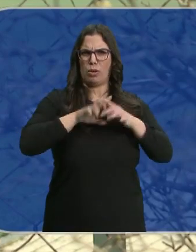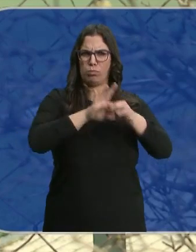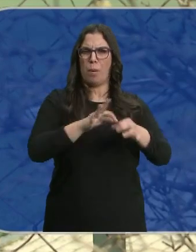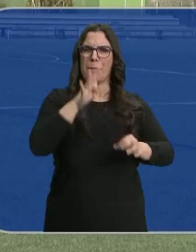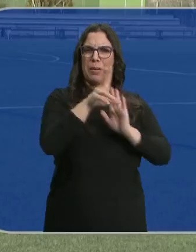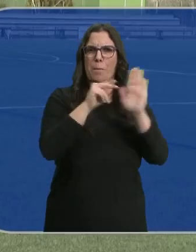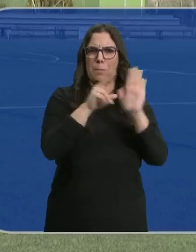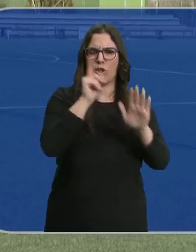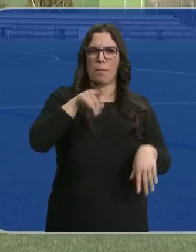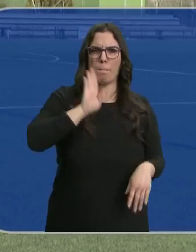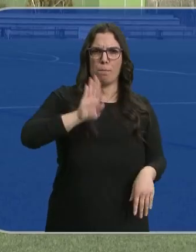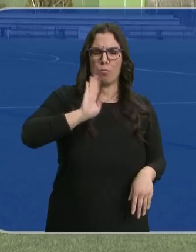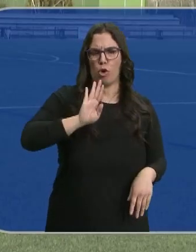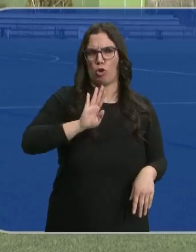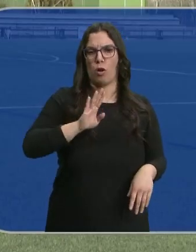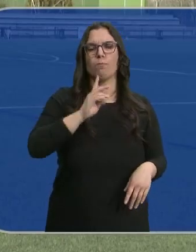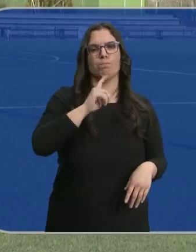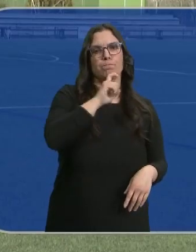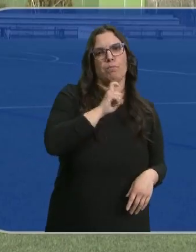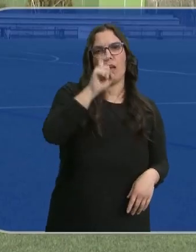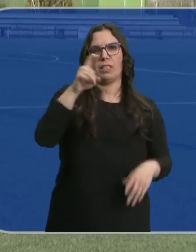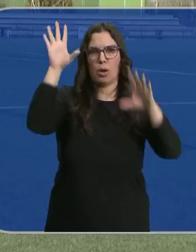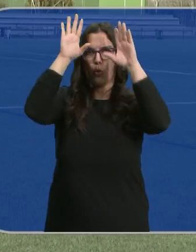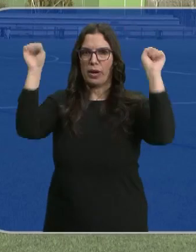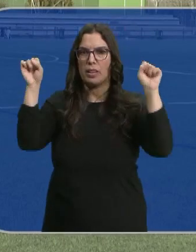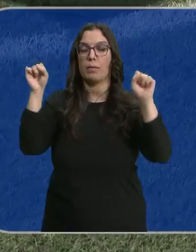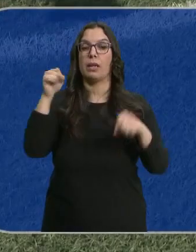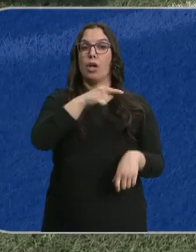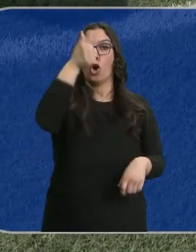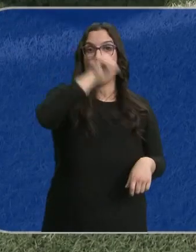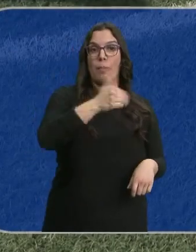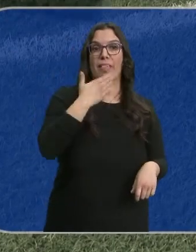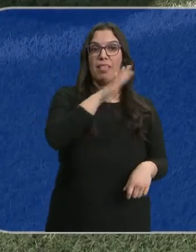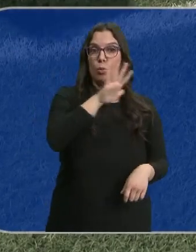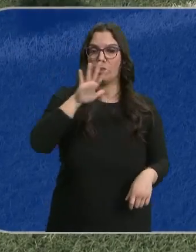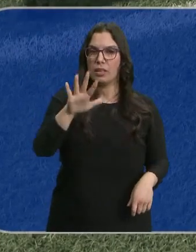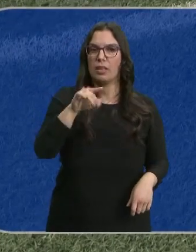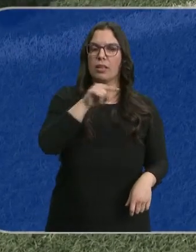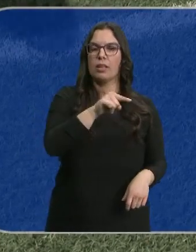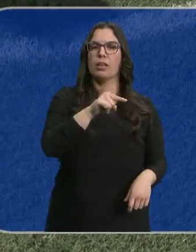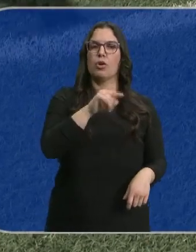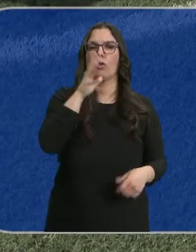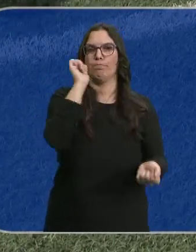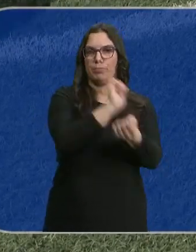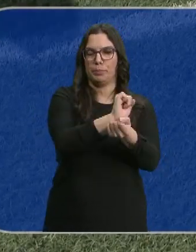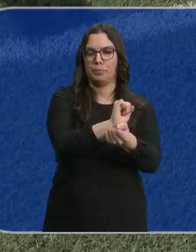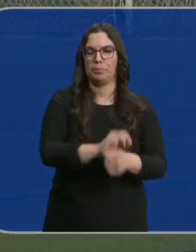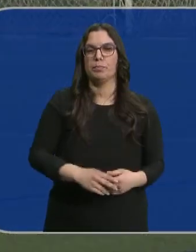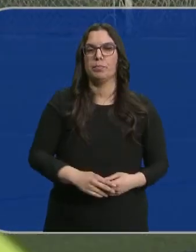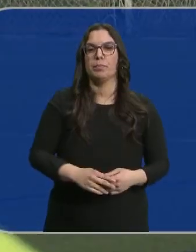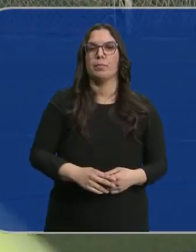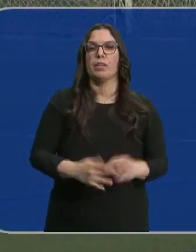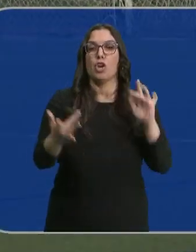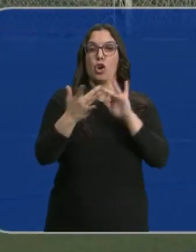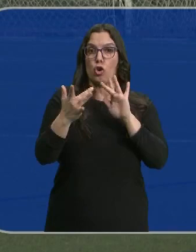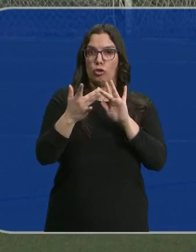un vídeo de contenido pornográfico. Lo pone en conocimiento de la Guardia Civil y el hombre de 55 años es arrestado. No llegó a